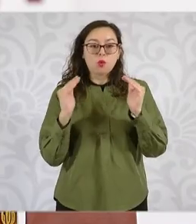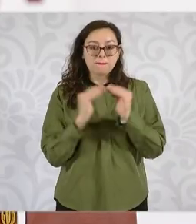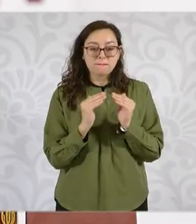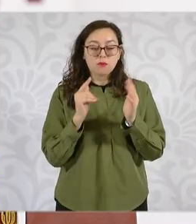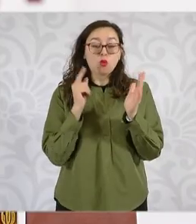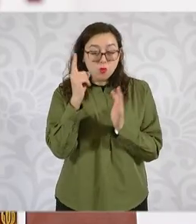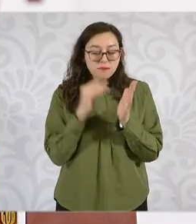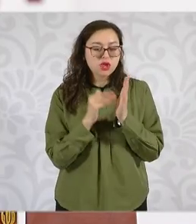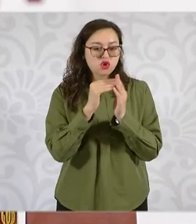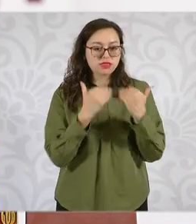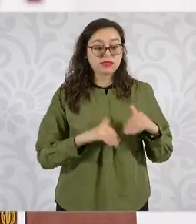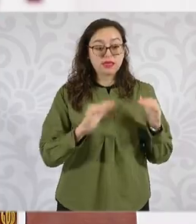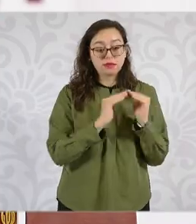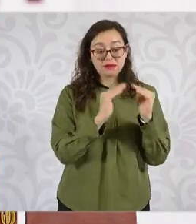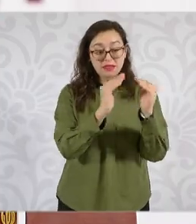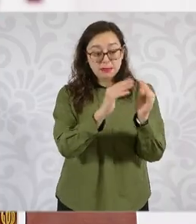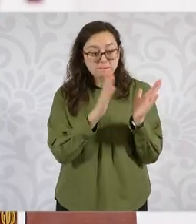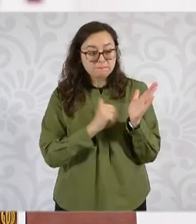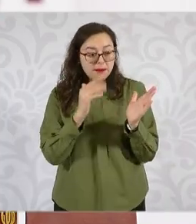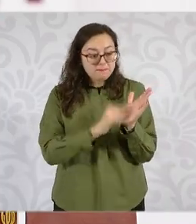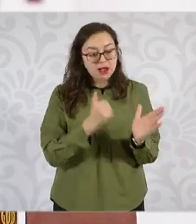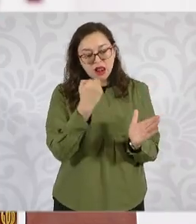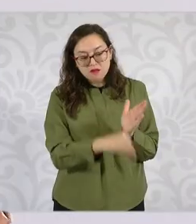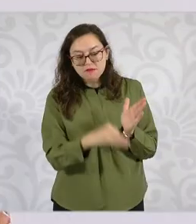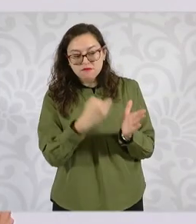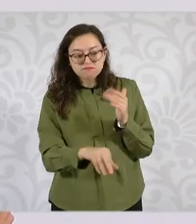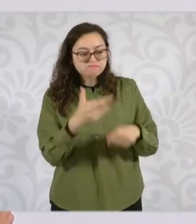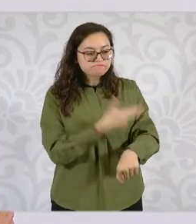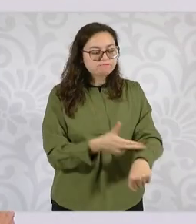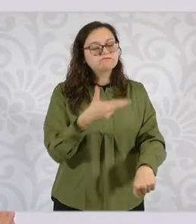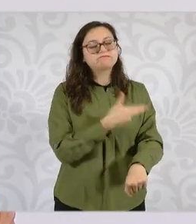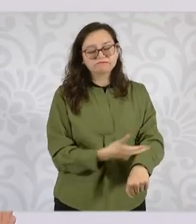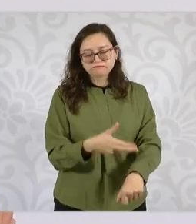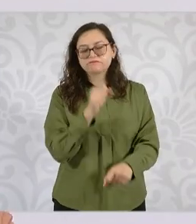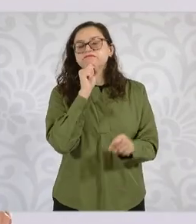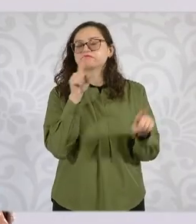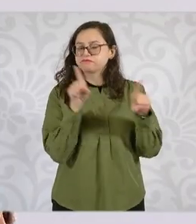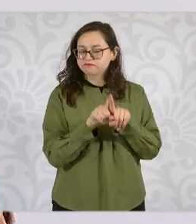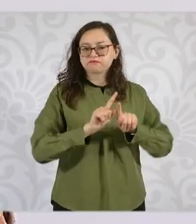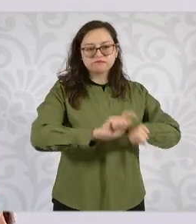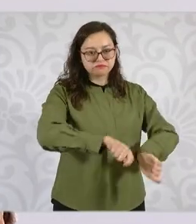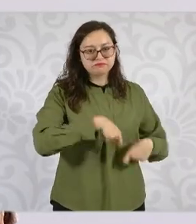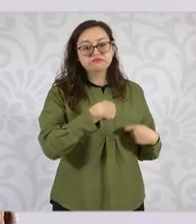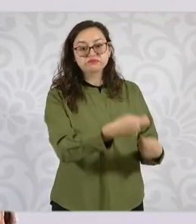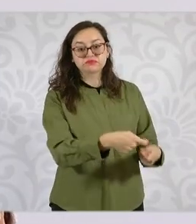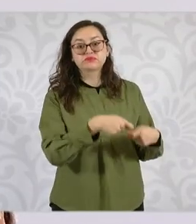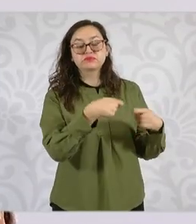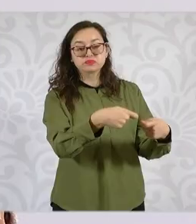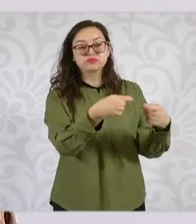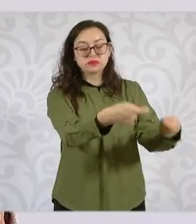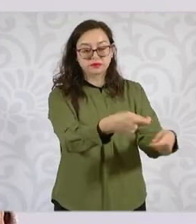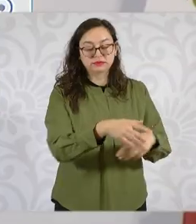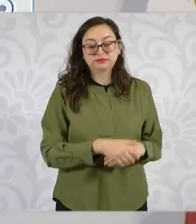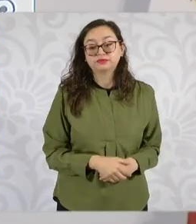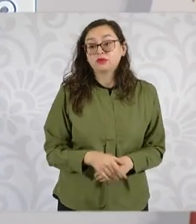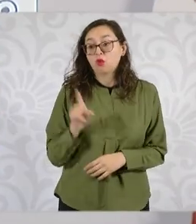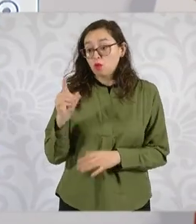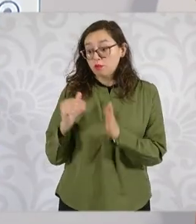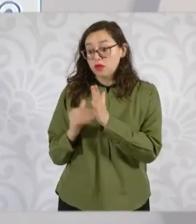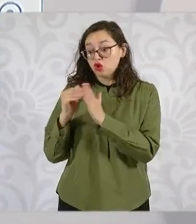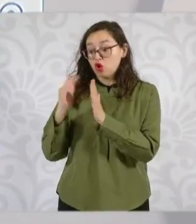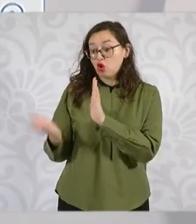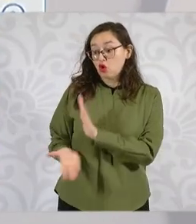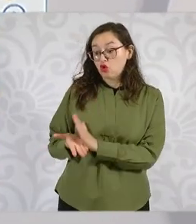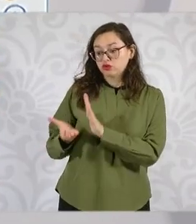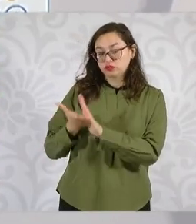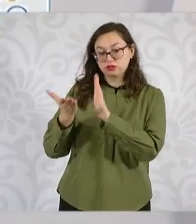objetivo. El millón de viviendas que vamos a construir es una parte con el Infonavit y la